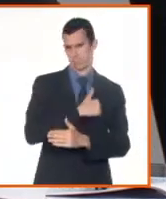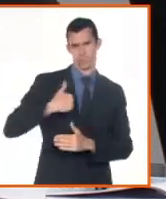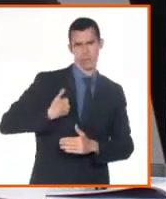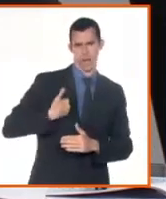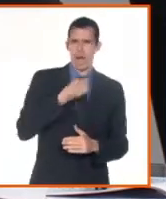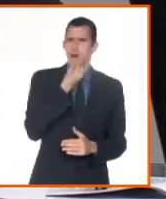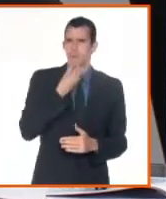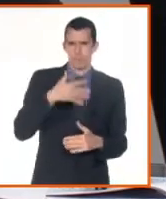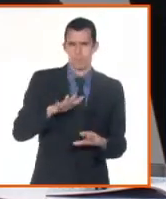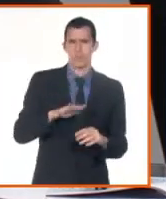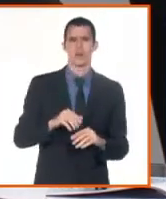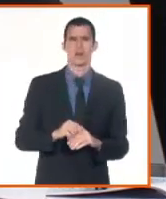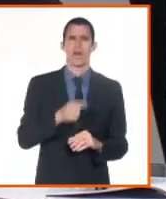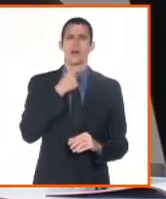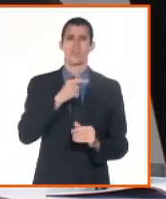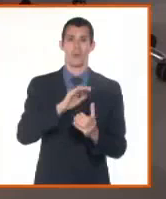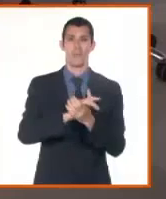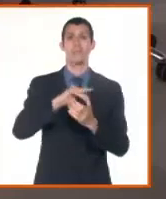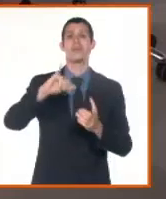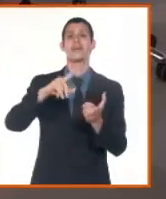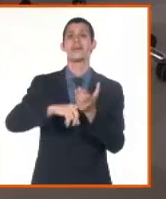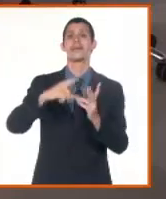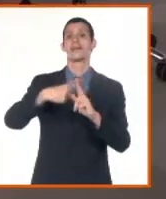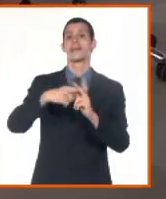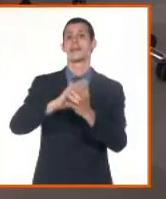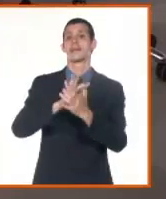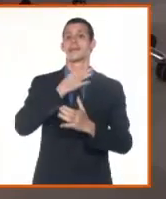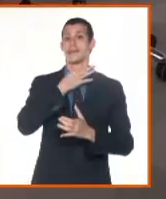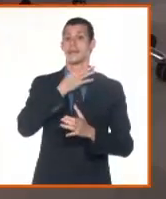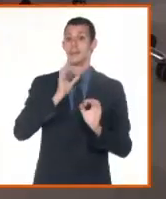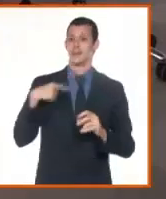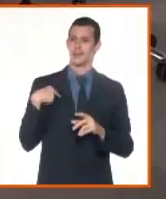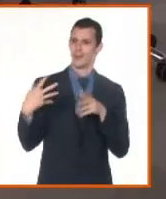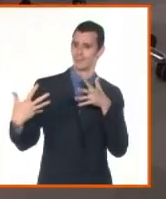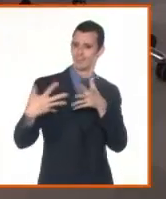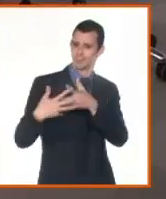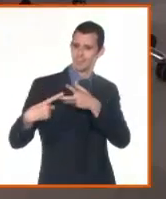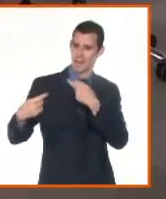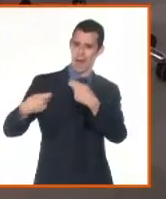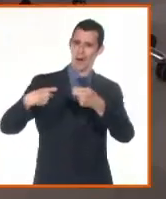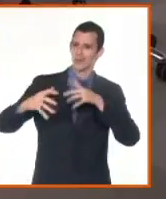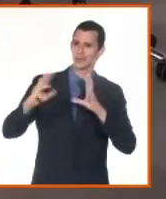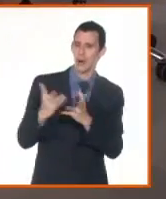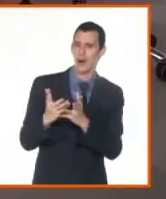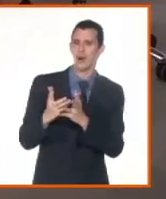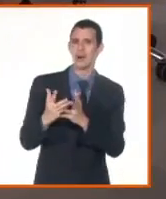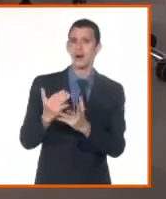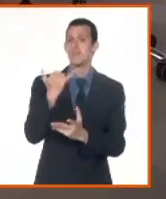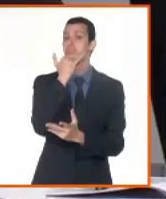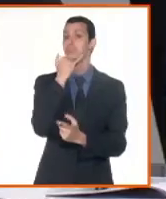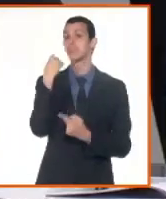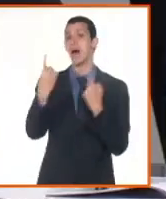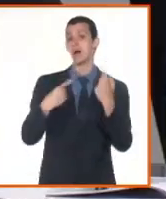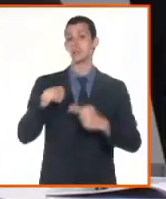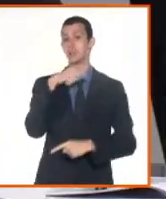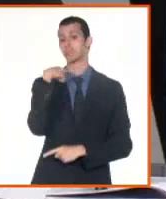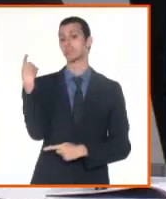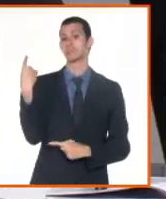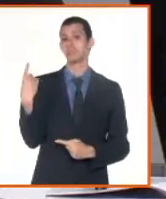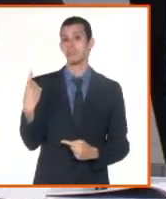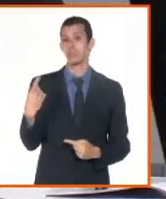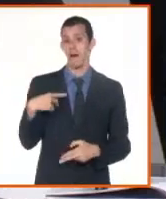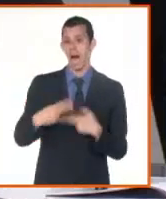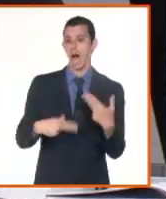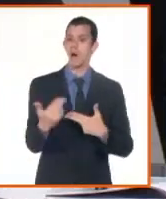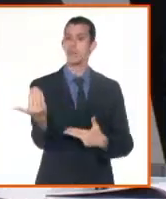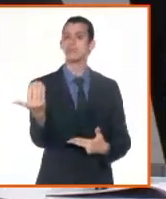las sociedades, y esto brinda una certeza y una seguridad que el registro mercantil lo garantiza, ¿por qué?